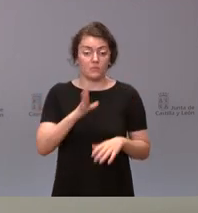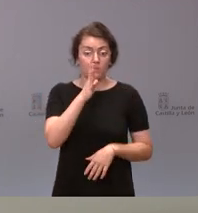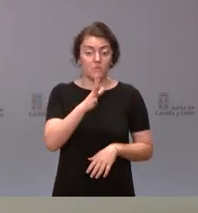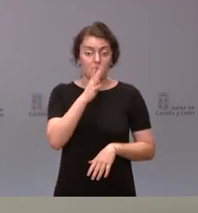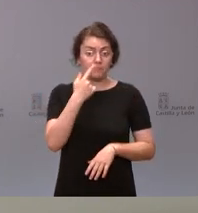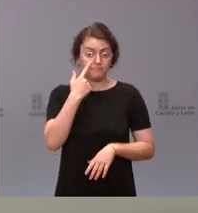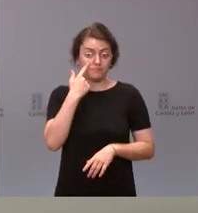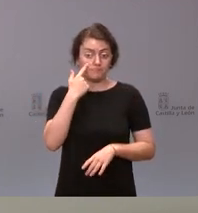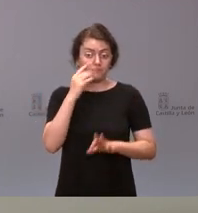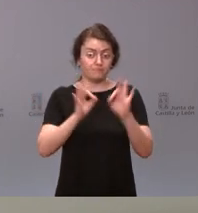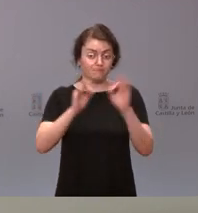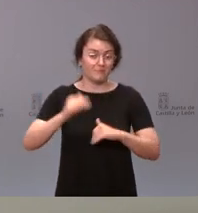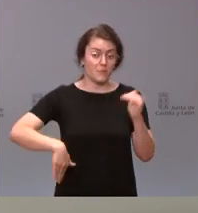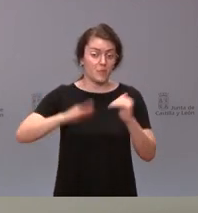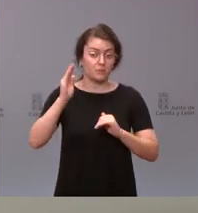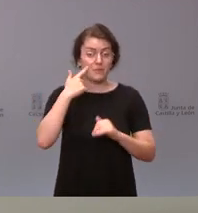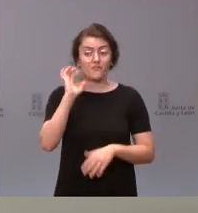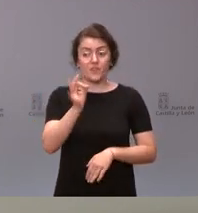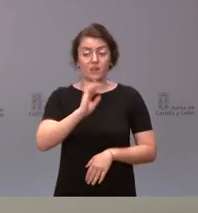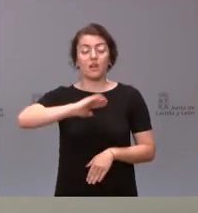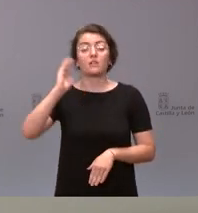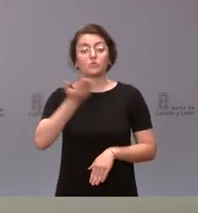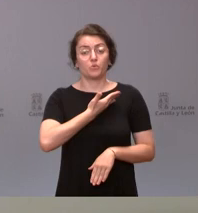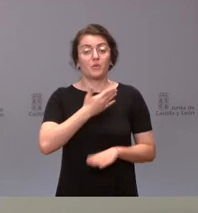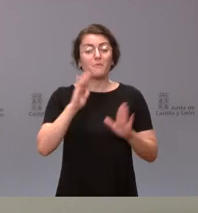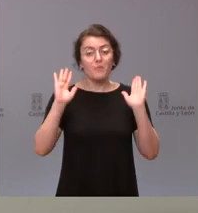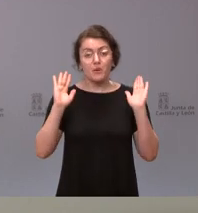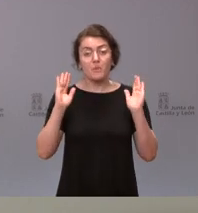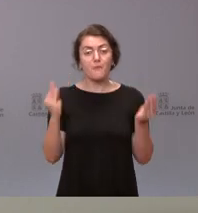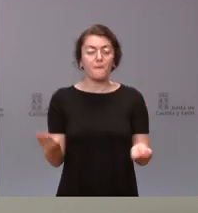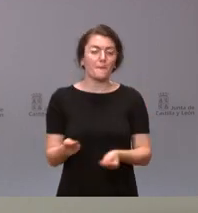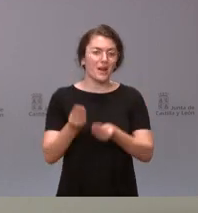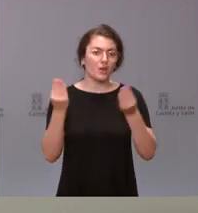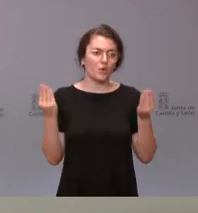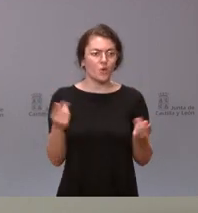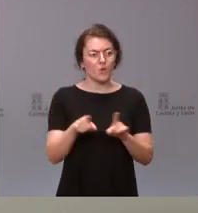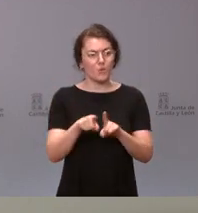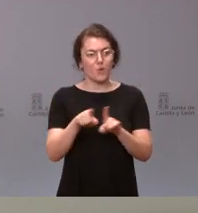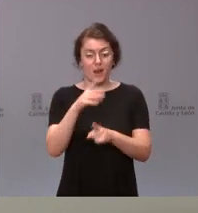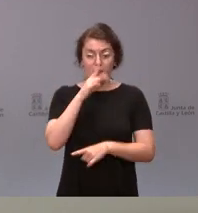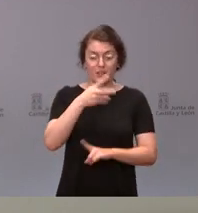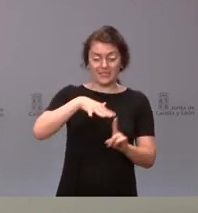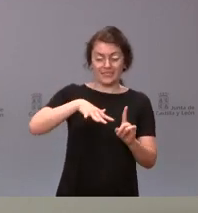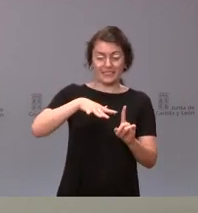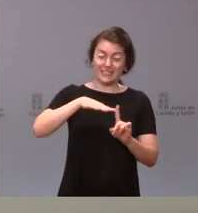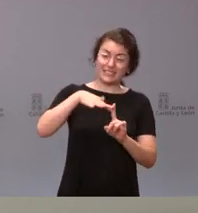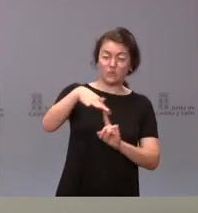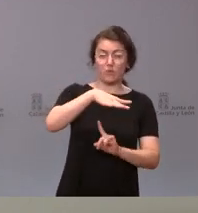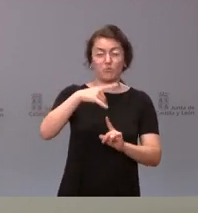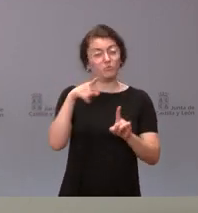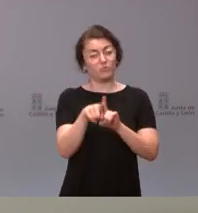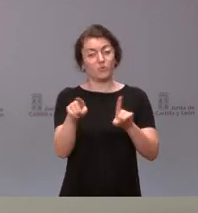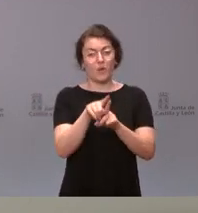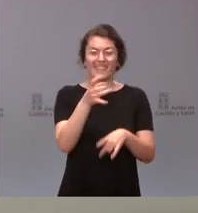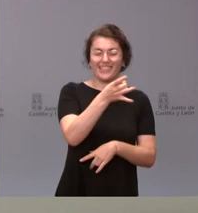ante nosotros. Sí que el impacto existe, pero, naturalmente, es mucho mejor asumir este impacto en una comunidad con menor nivel de duda,